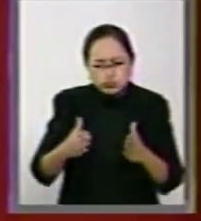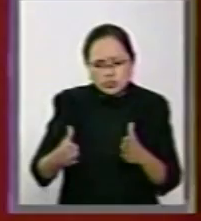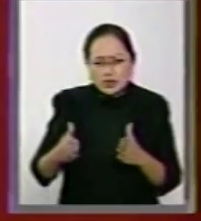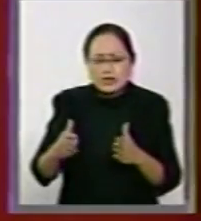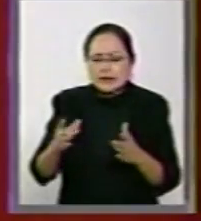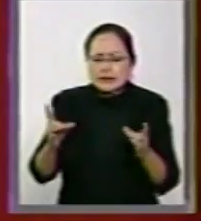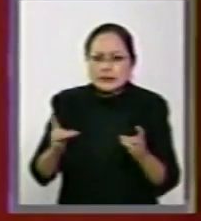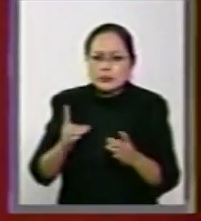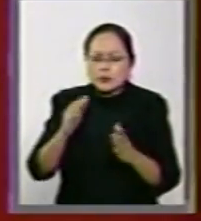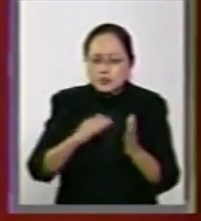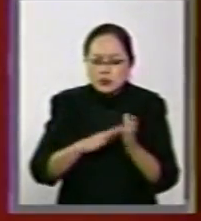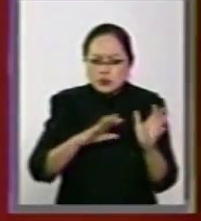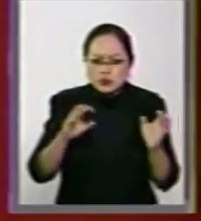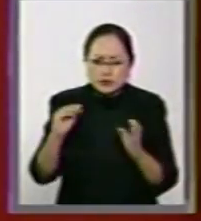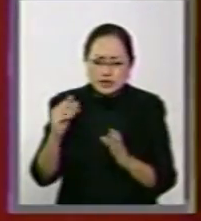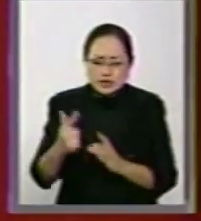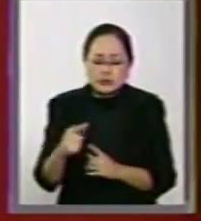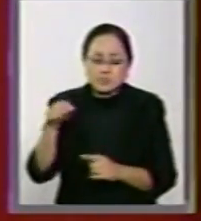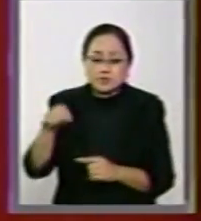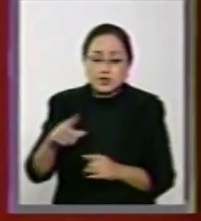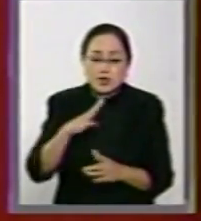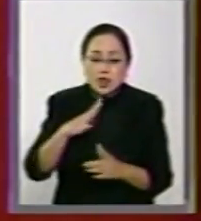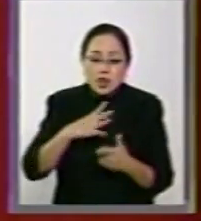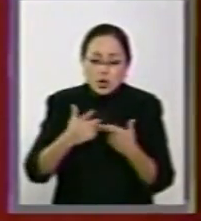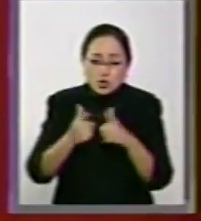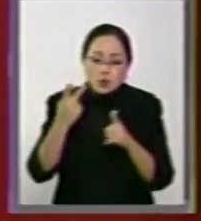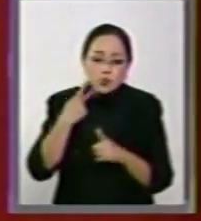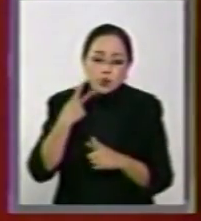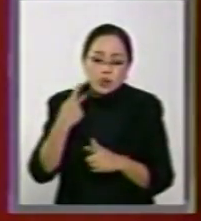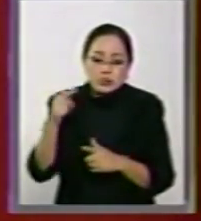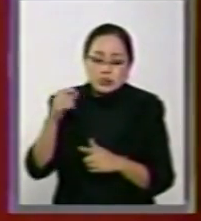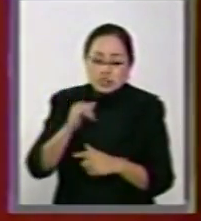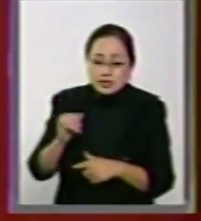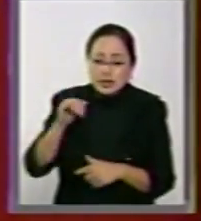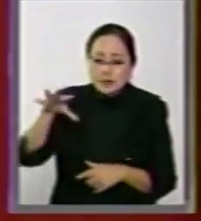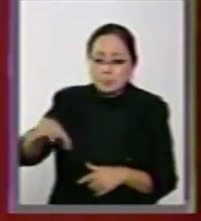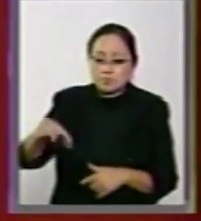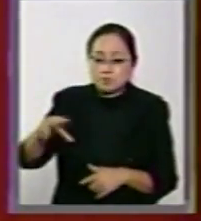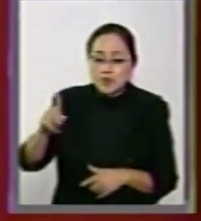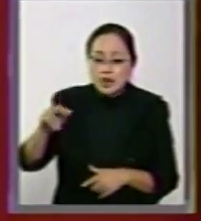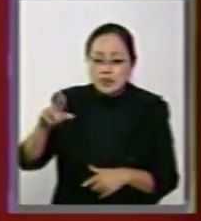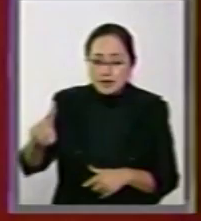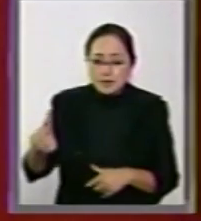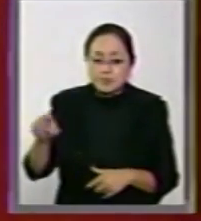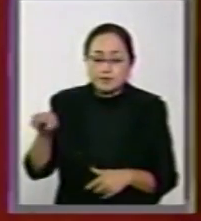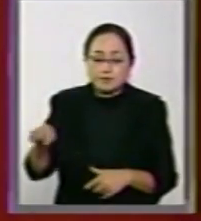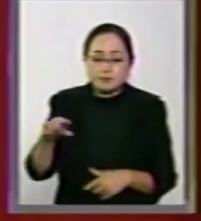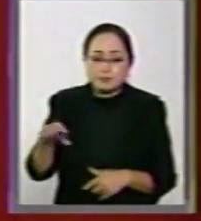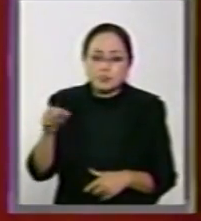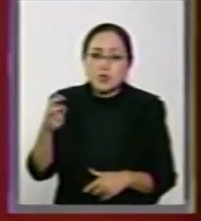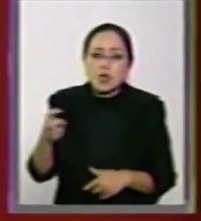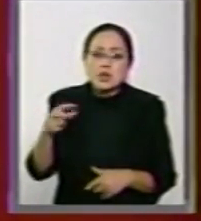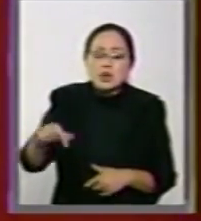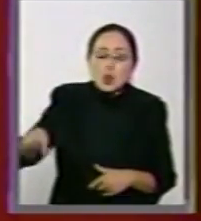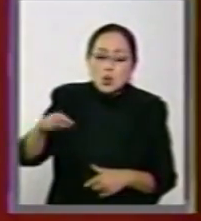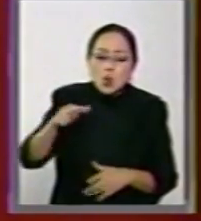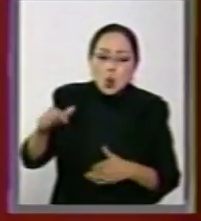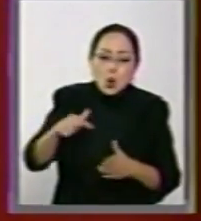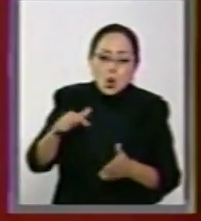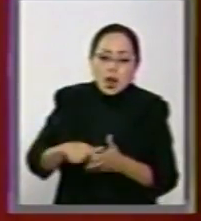Desde ese triunfo, ¿Cómo la izquierda en esta parte del país